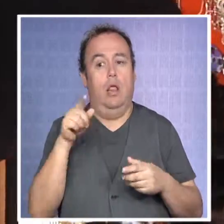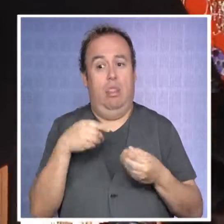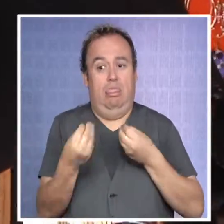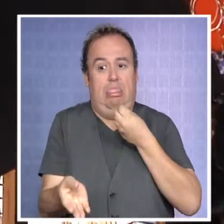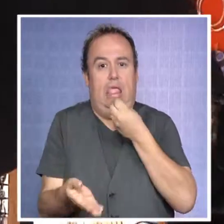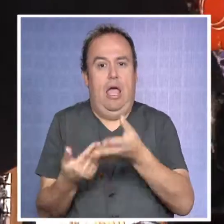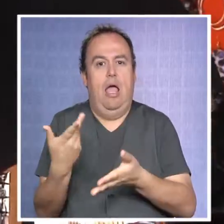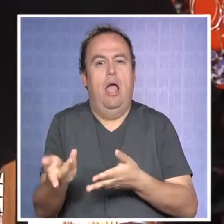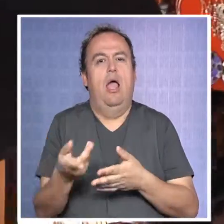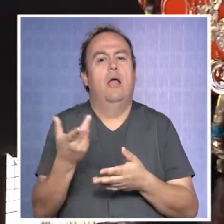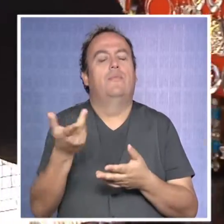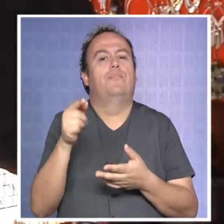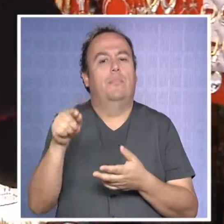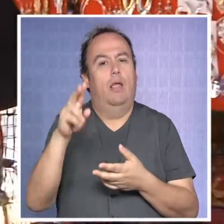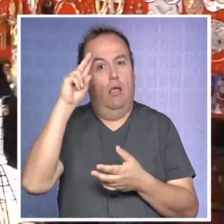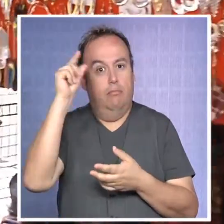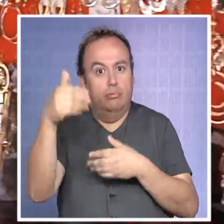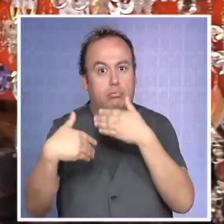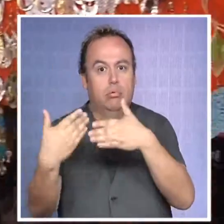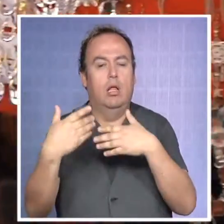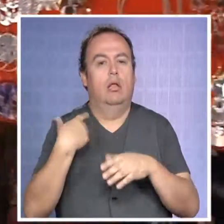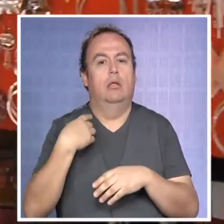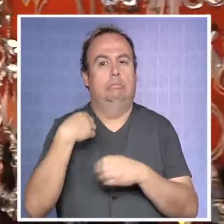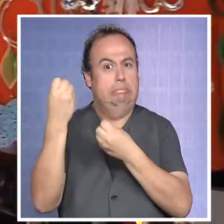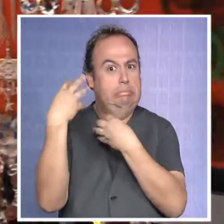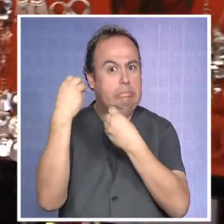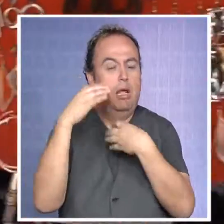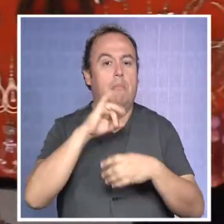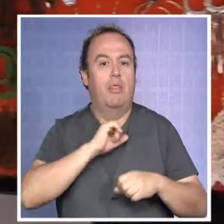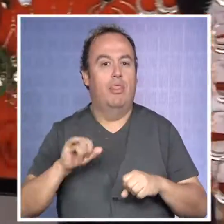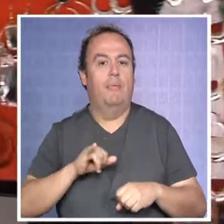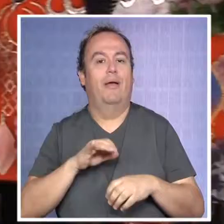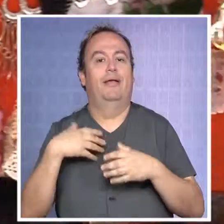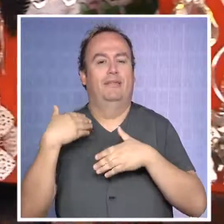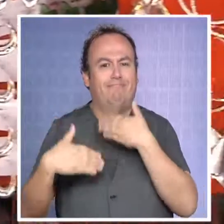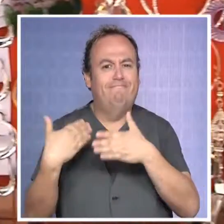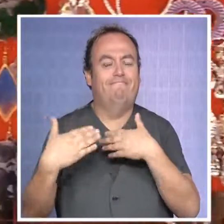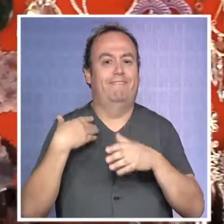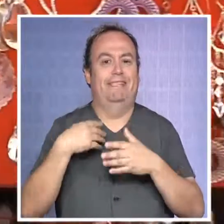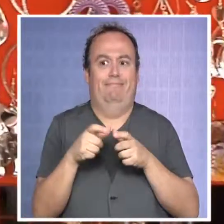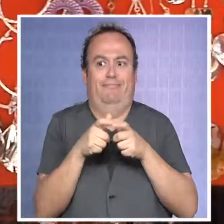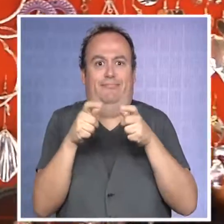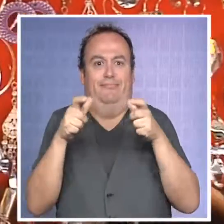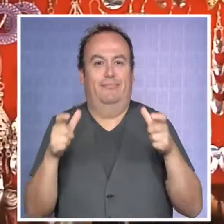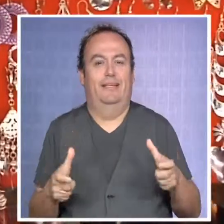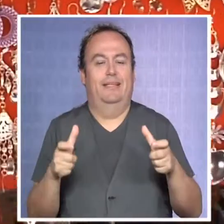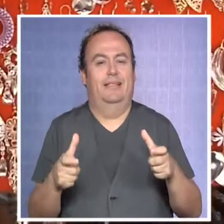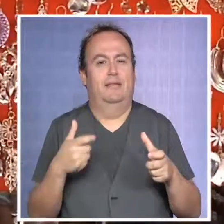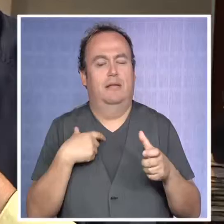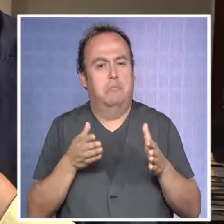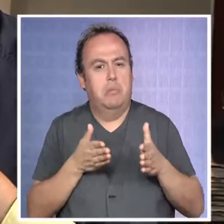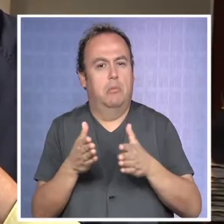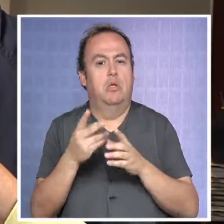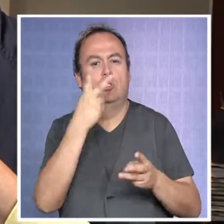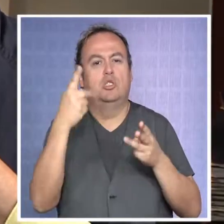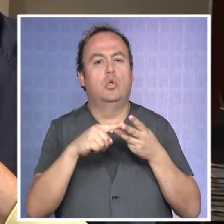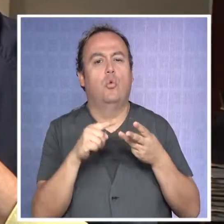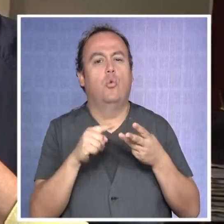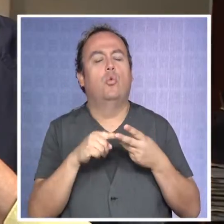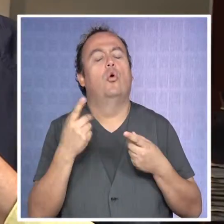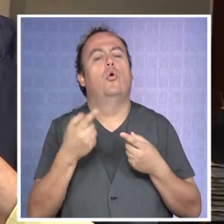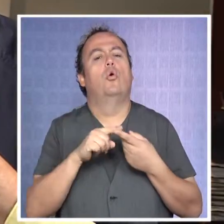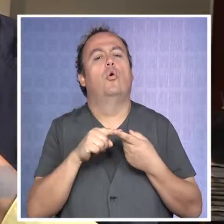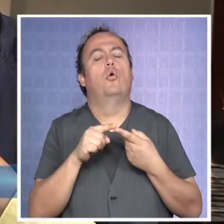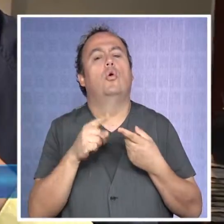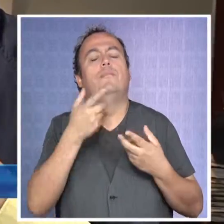a los emprendedores una capacidad financiera para que puedan hacer su emprendimiento. Eso por un lado nos ha ido bastante bien y vamos a seguir en esa senda. Segundo,